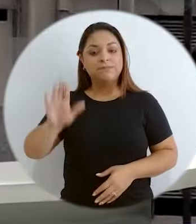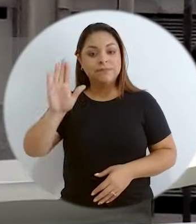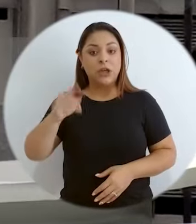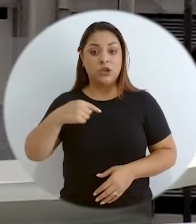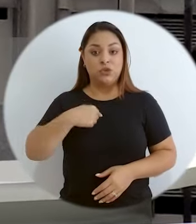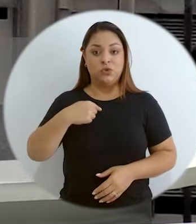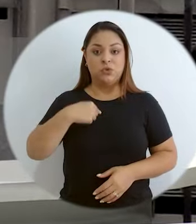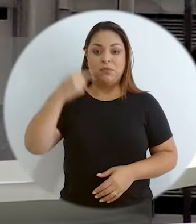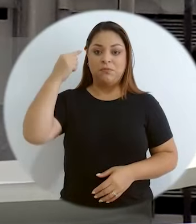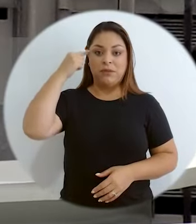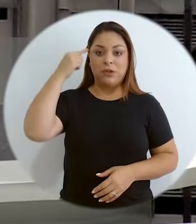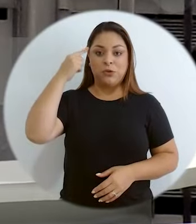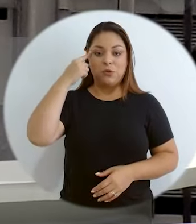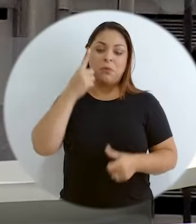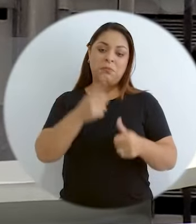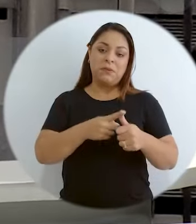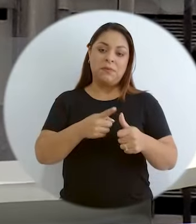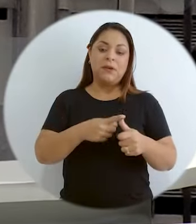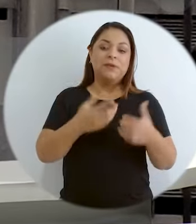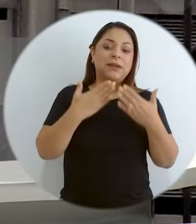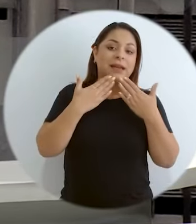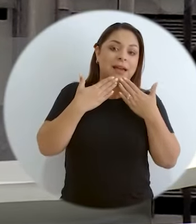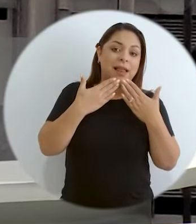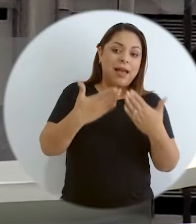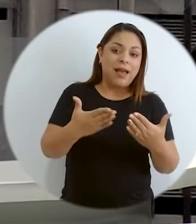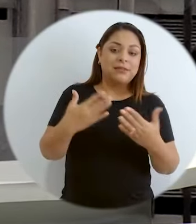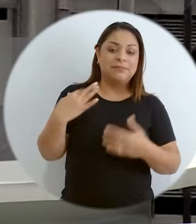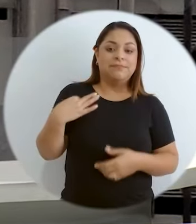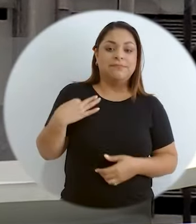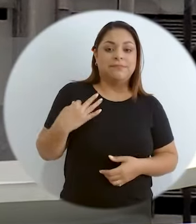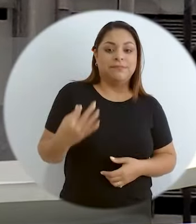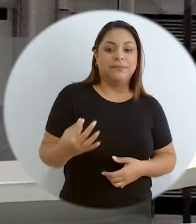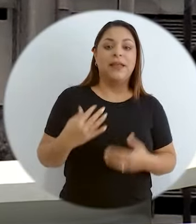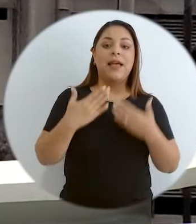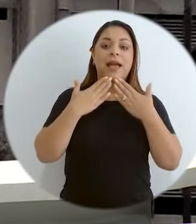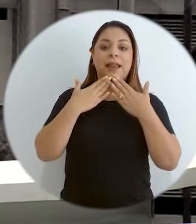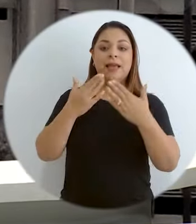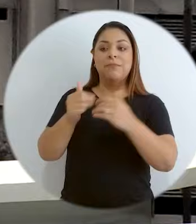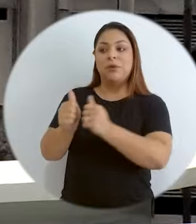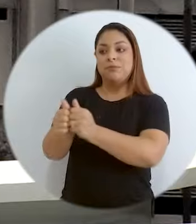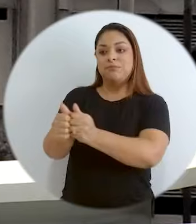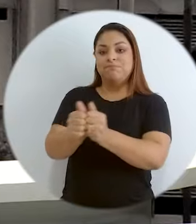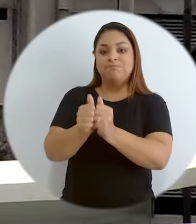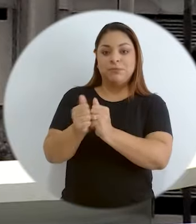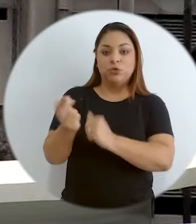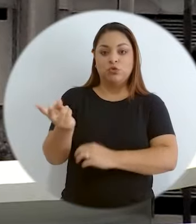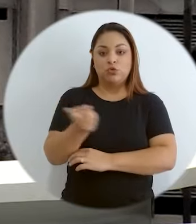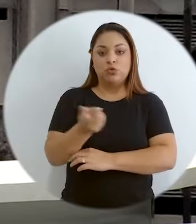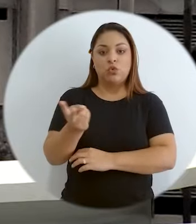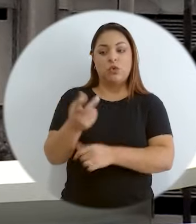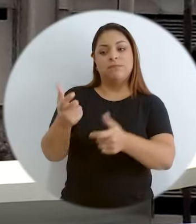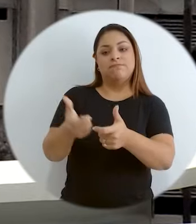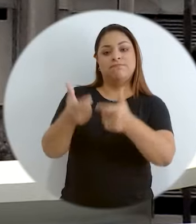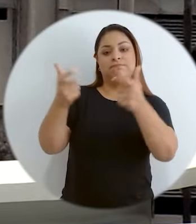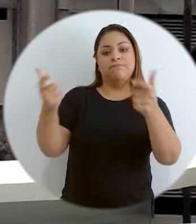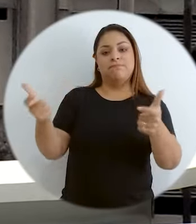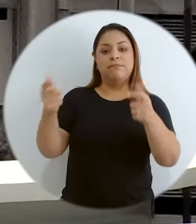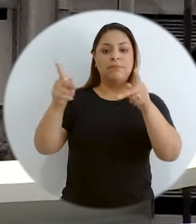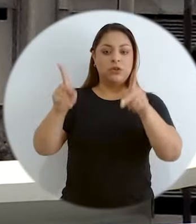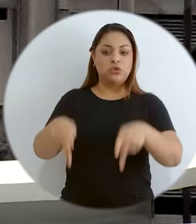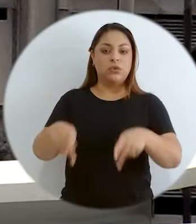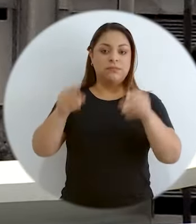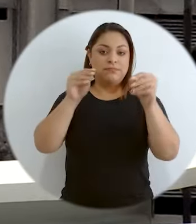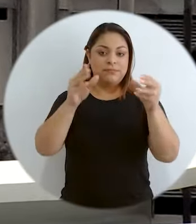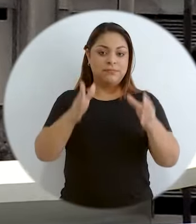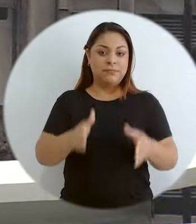primero agradecer la invitación, agradecer la compañía aquí con dos grandes personas académicas, como lo